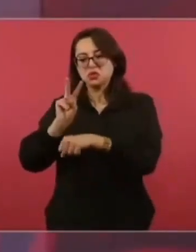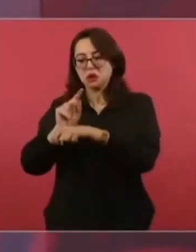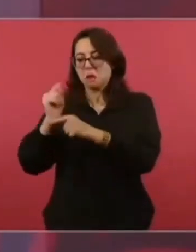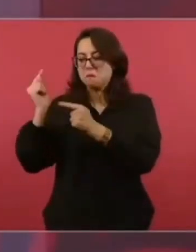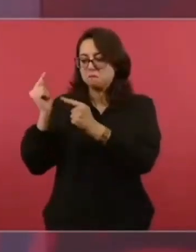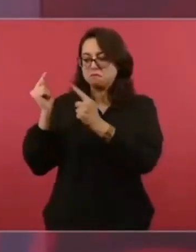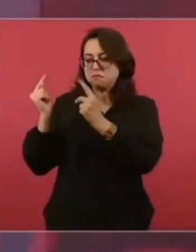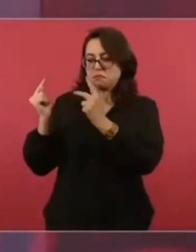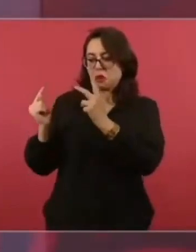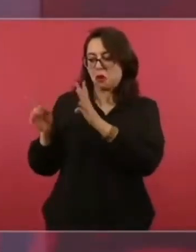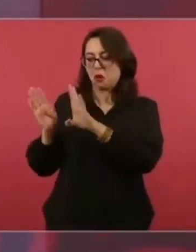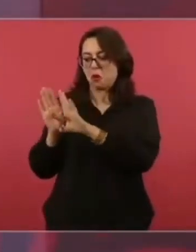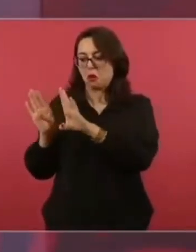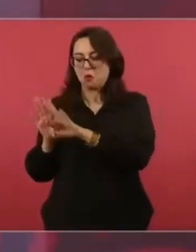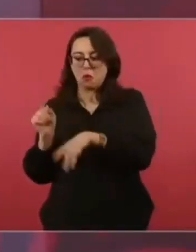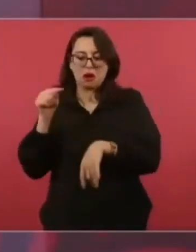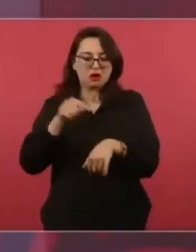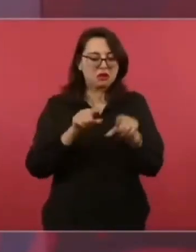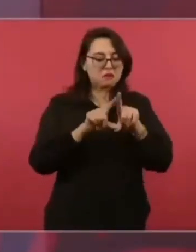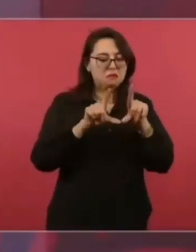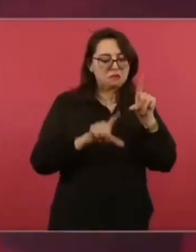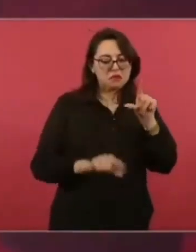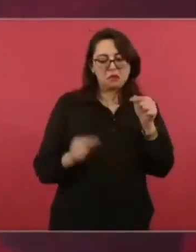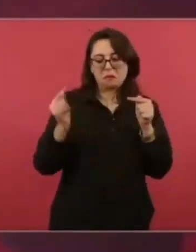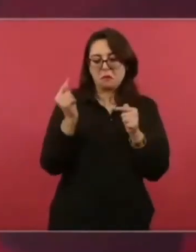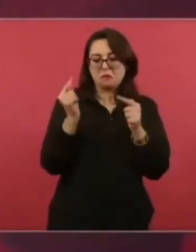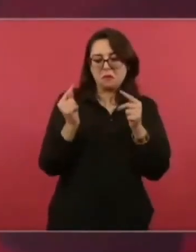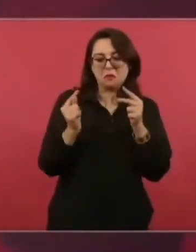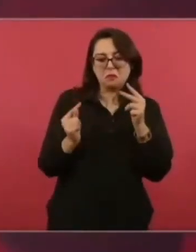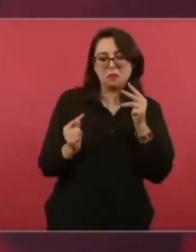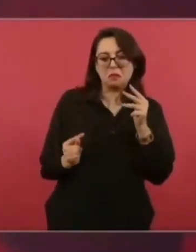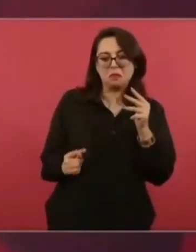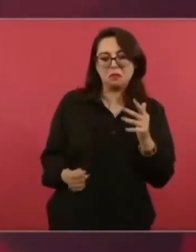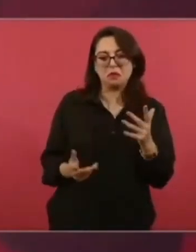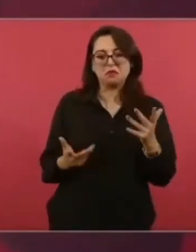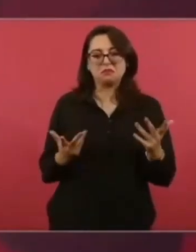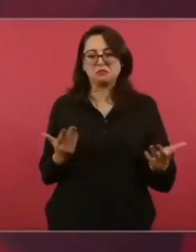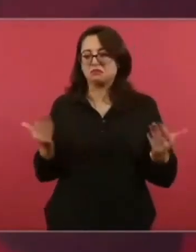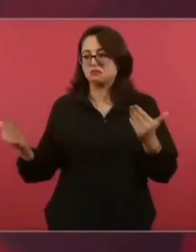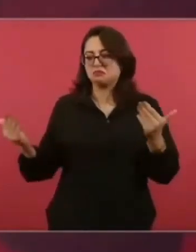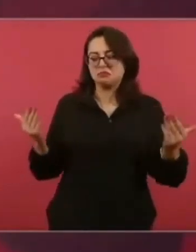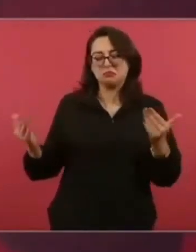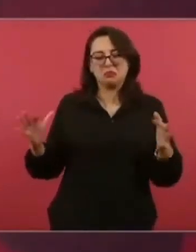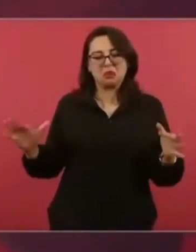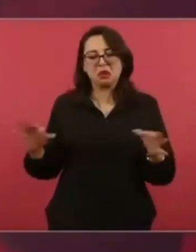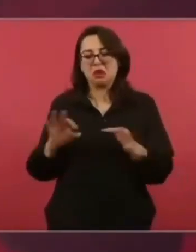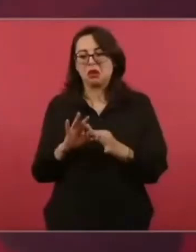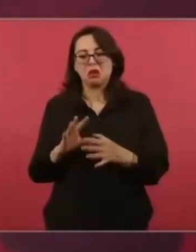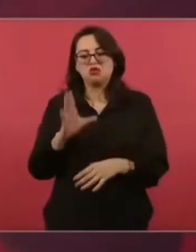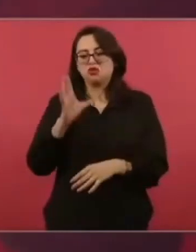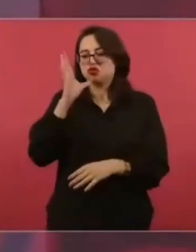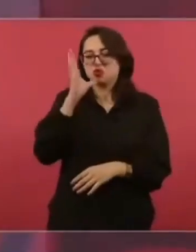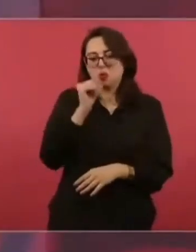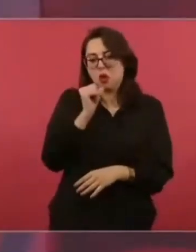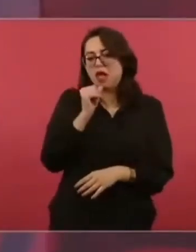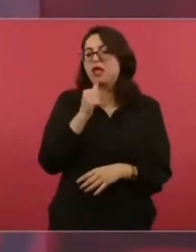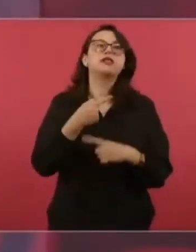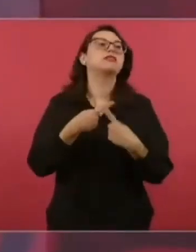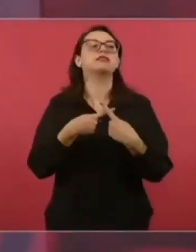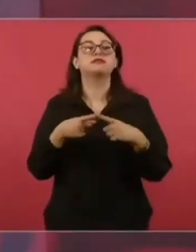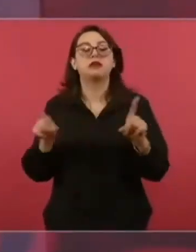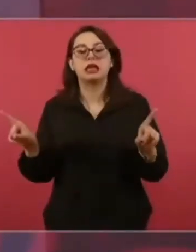significaba la política en México, ¿no?, que no se podía extrapolar, pues, en